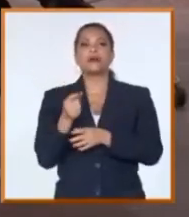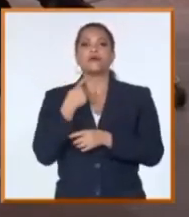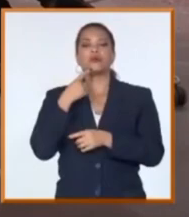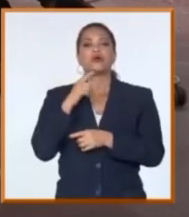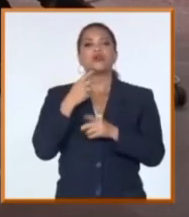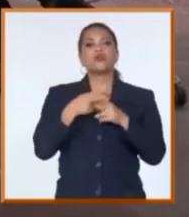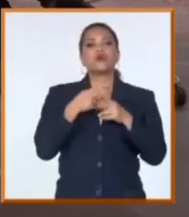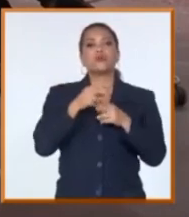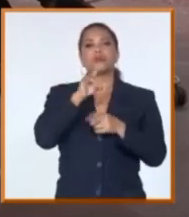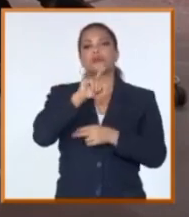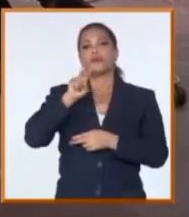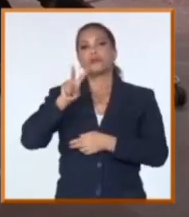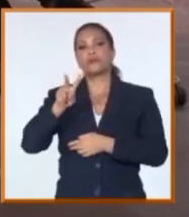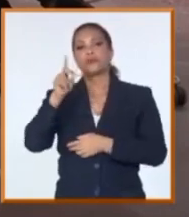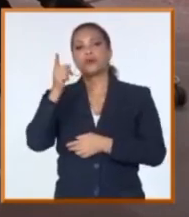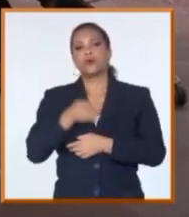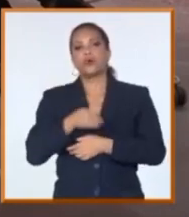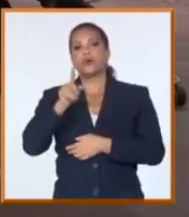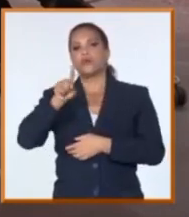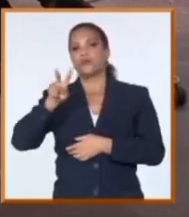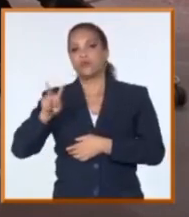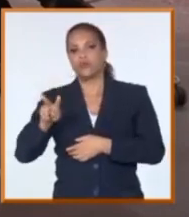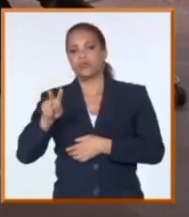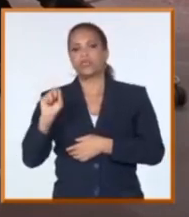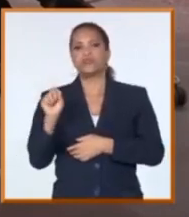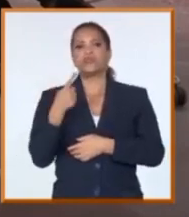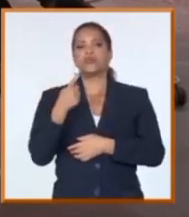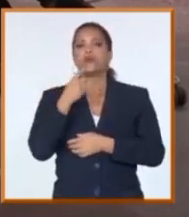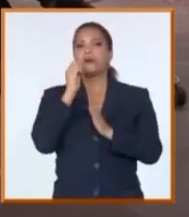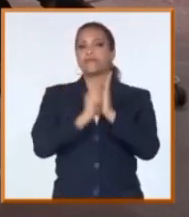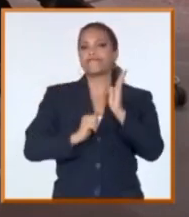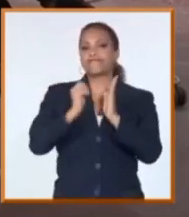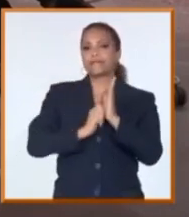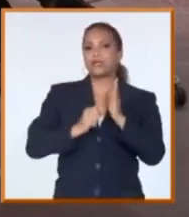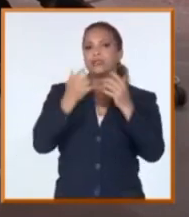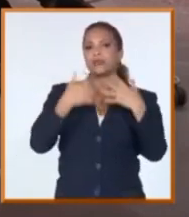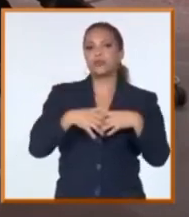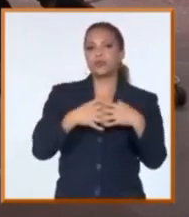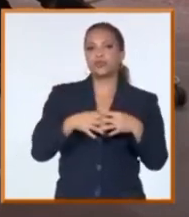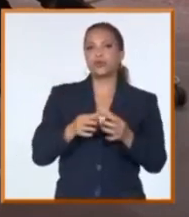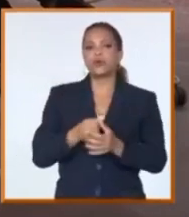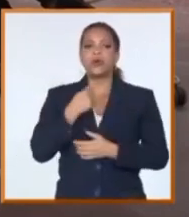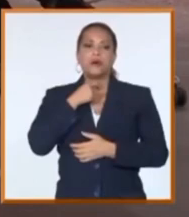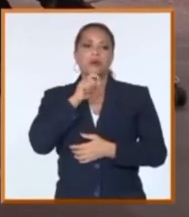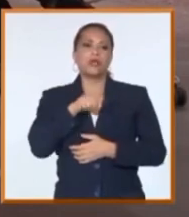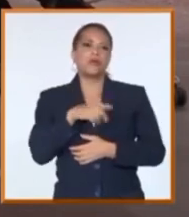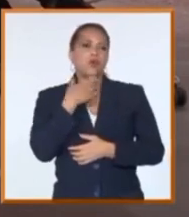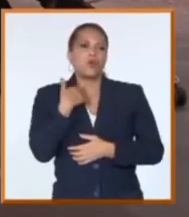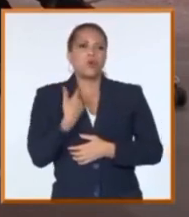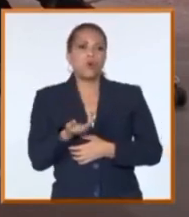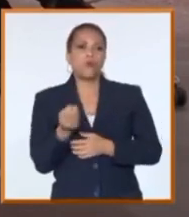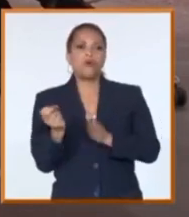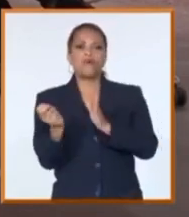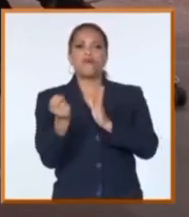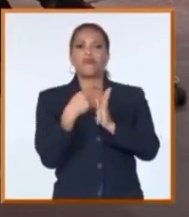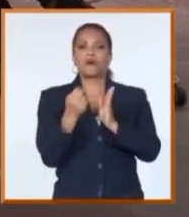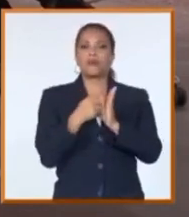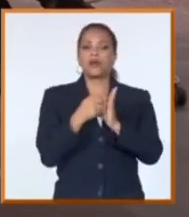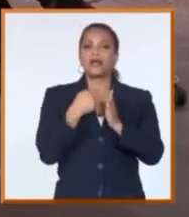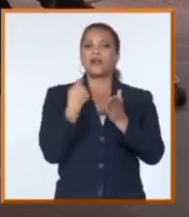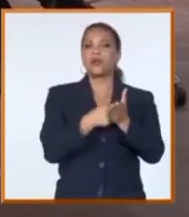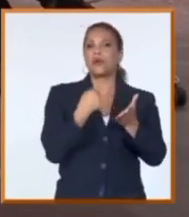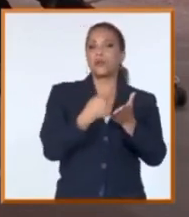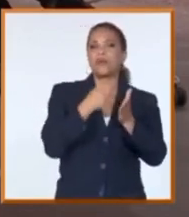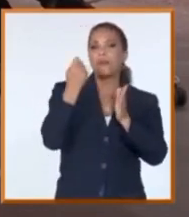9212 que sea destinado a los gastos de producción. Lo mencionaba Pedro Pablo. ¿Cómo es posible entonces que se puedan transparentar los gastos